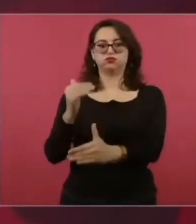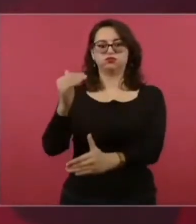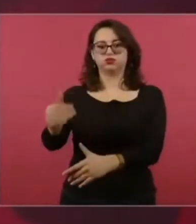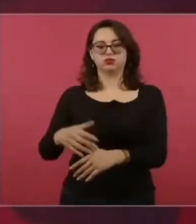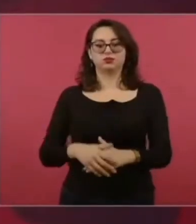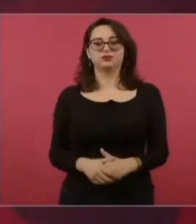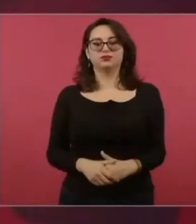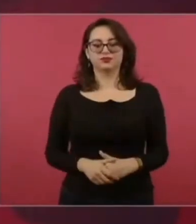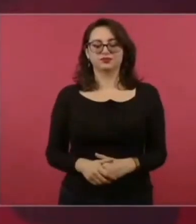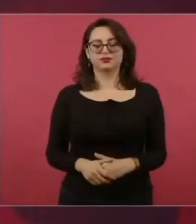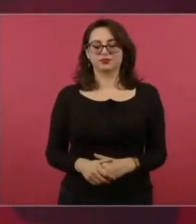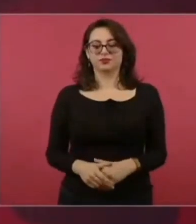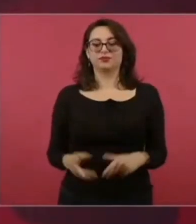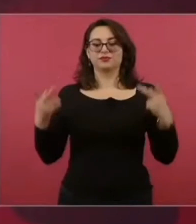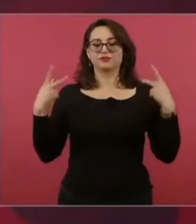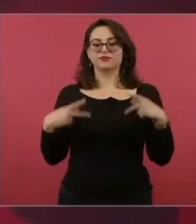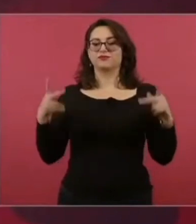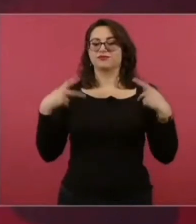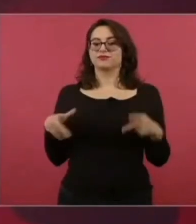trabajo de su pueblo,